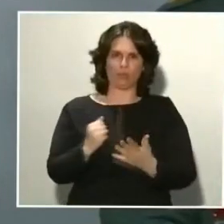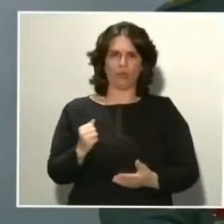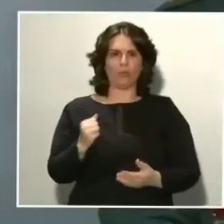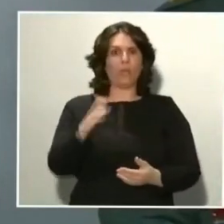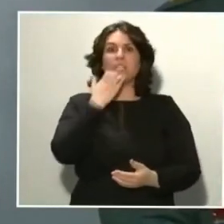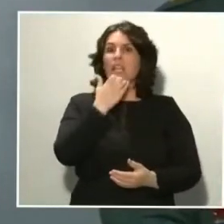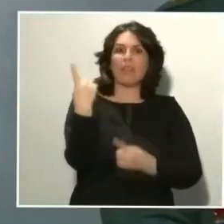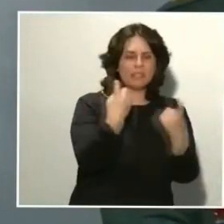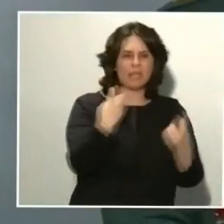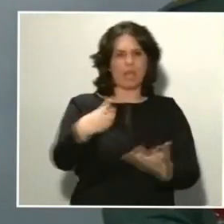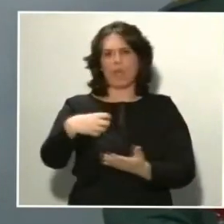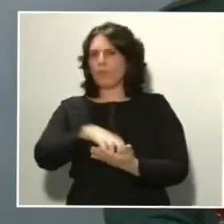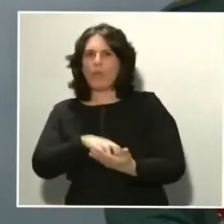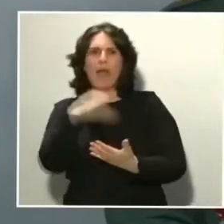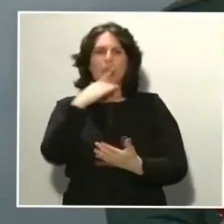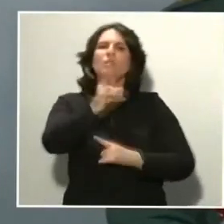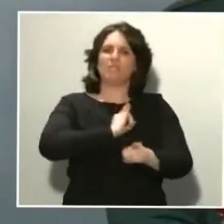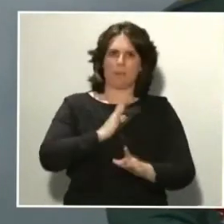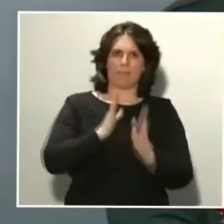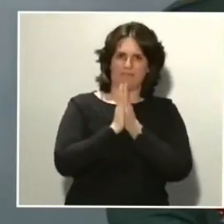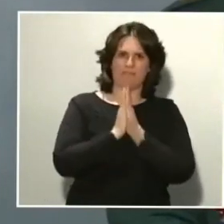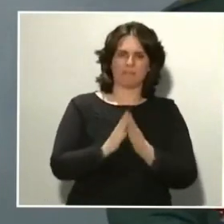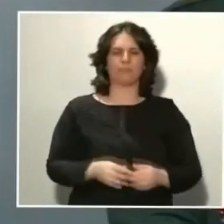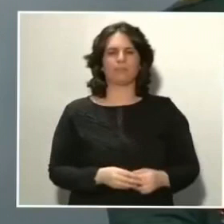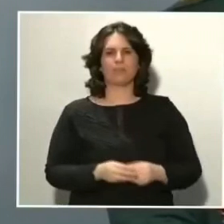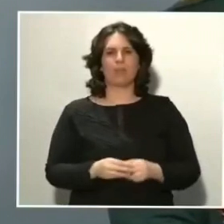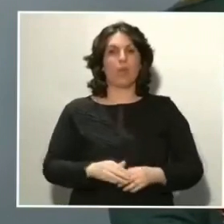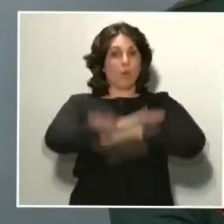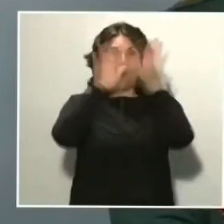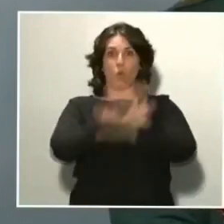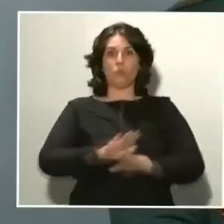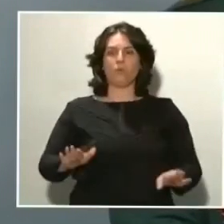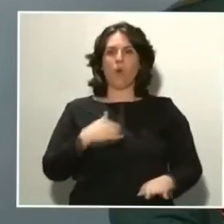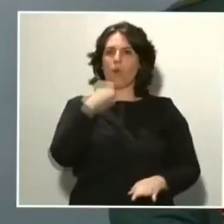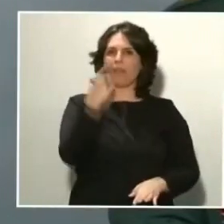duda que tengan, que nos llamen. Y, por último, decirles que no nos podemos relajar.